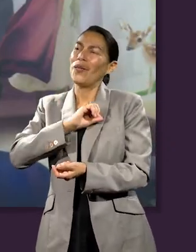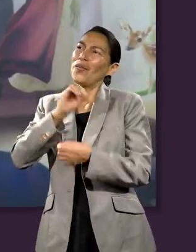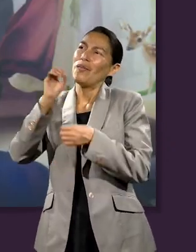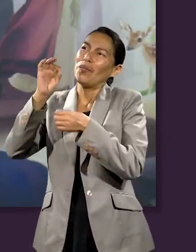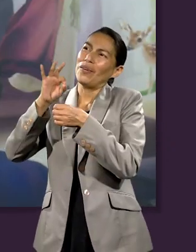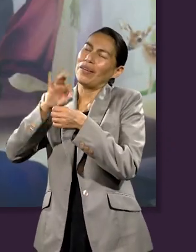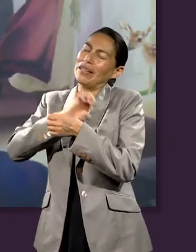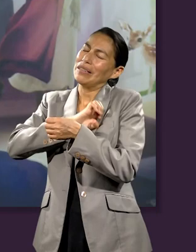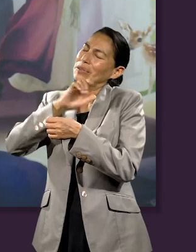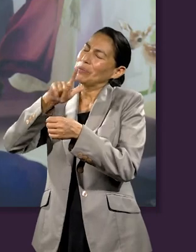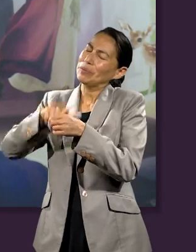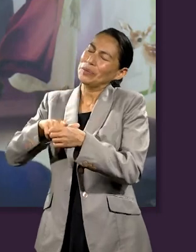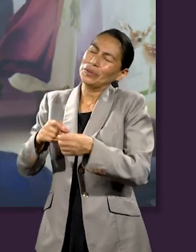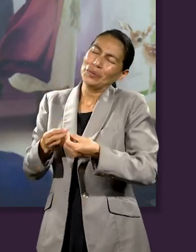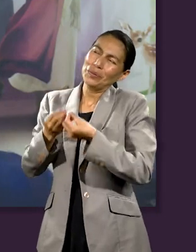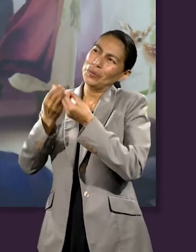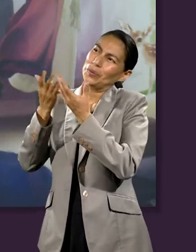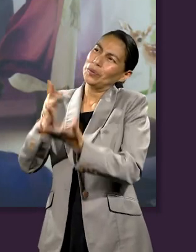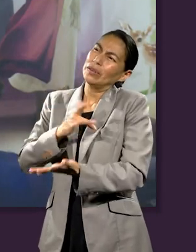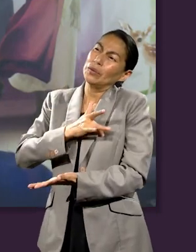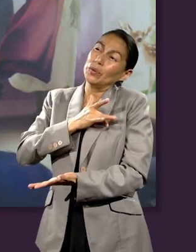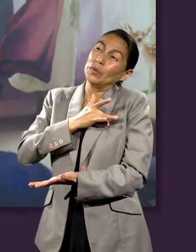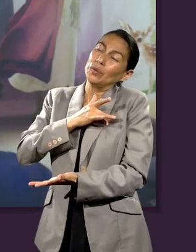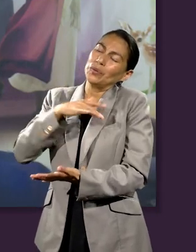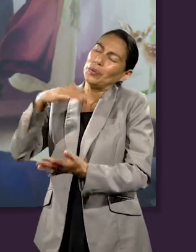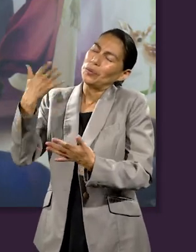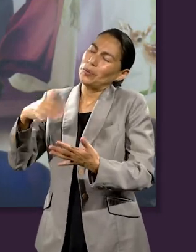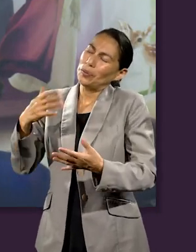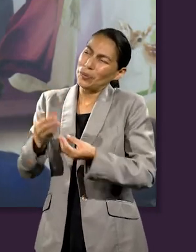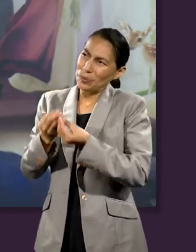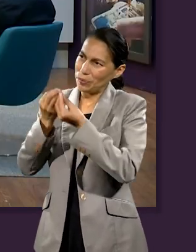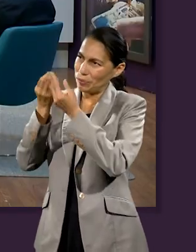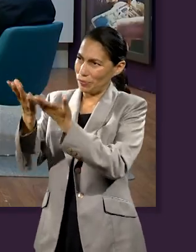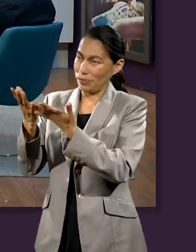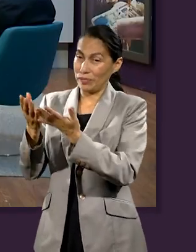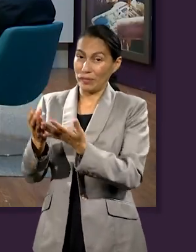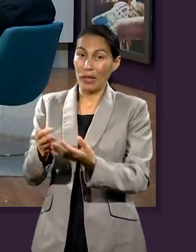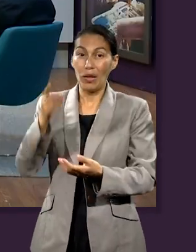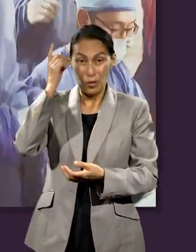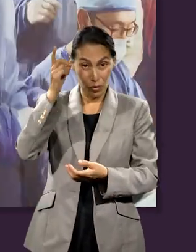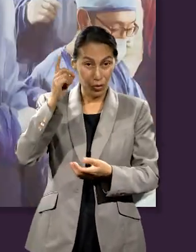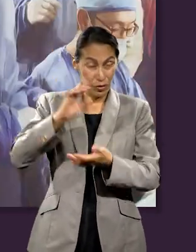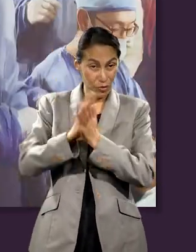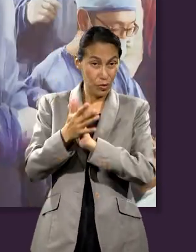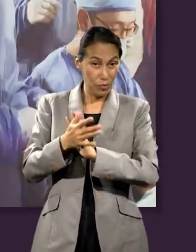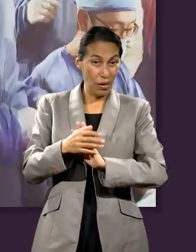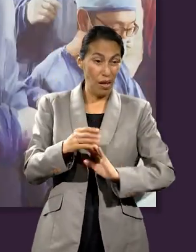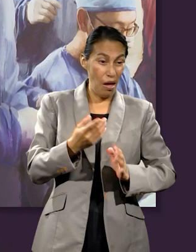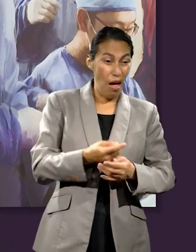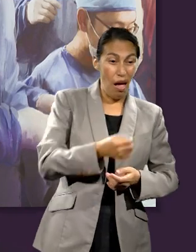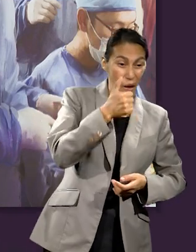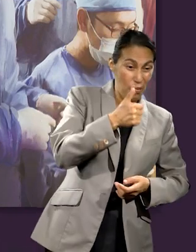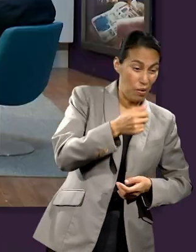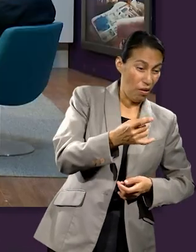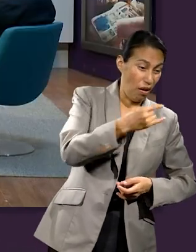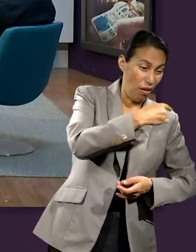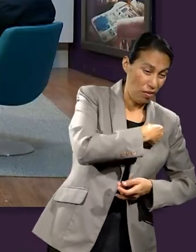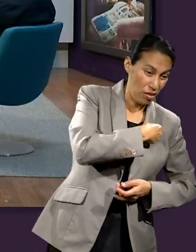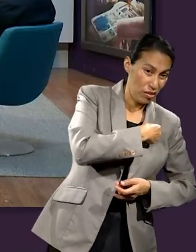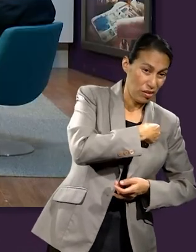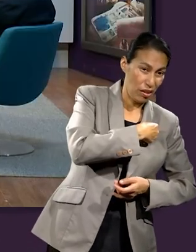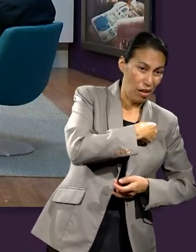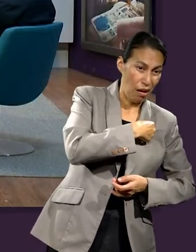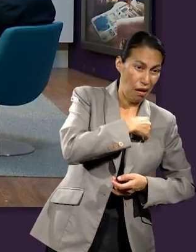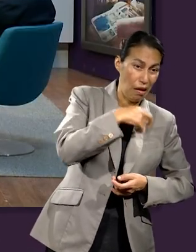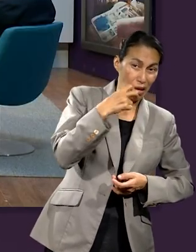Para otros es una ofrenda especial, ¿no? En cómo Dios cambia nuestro corazón de egoístas a dar, ¿no? El ser compartidos.